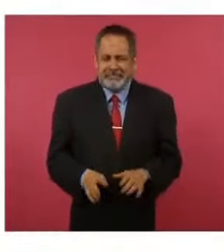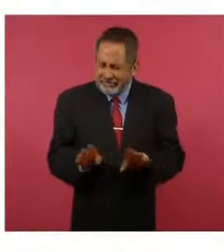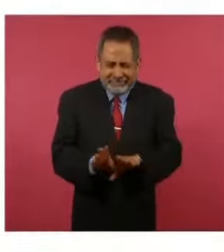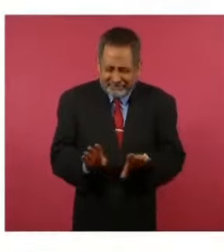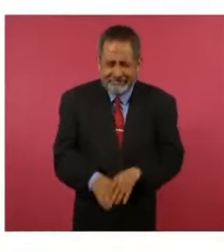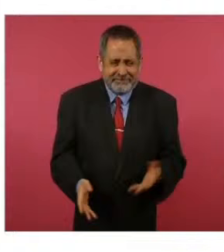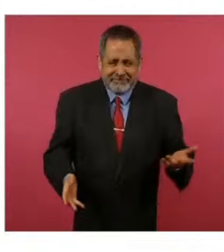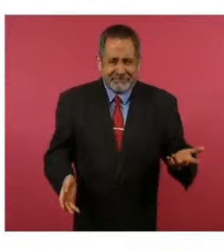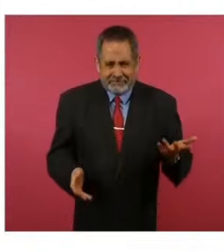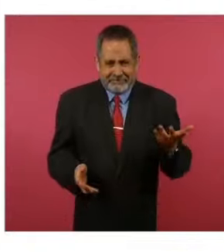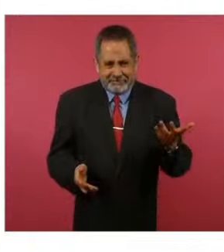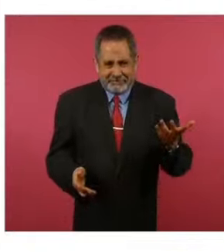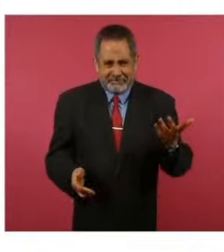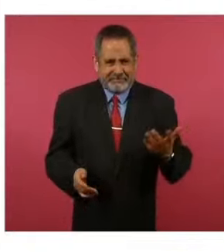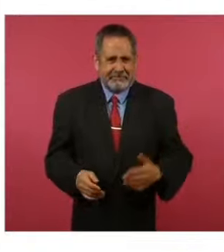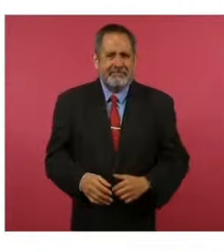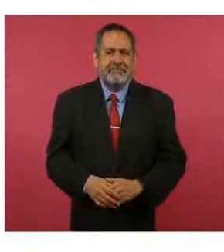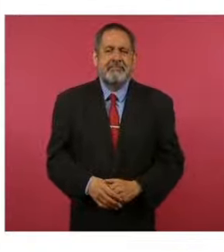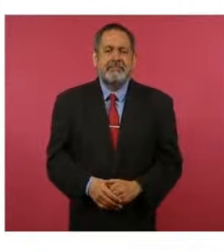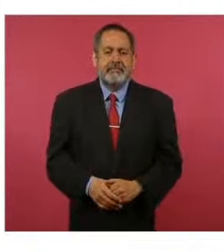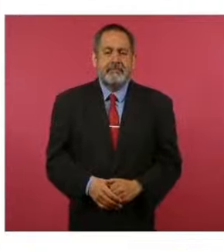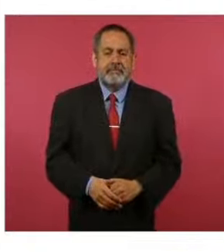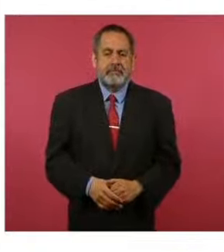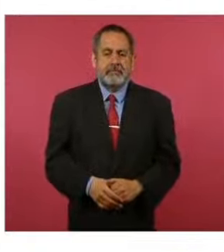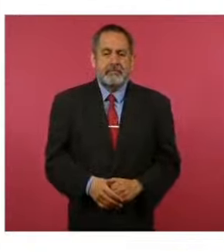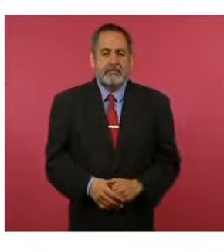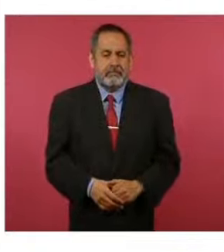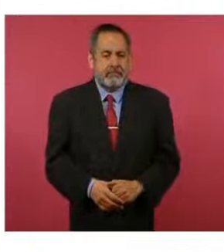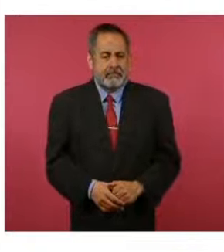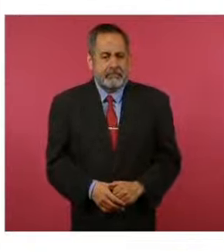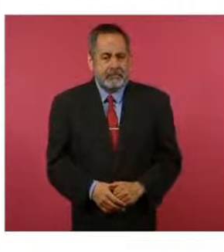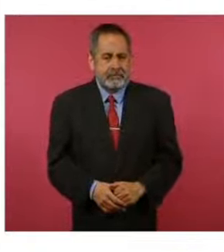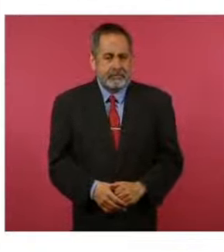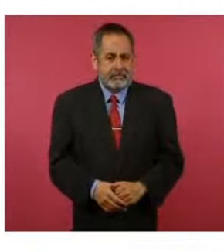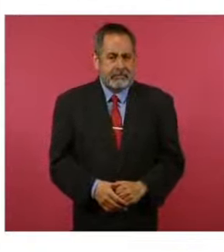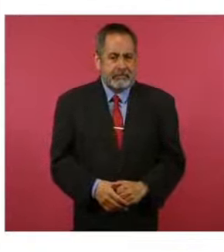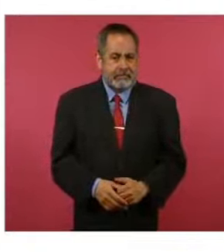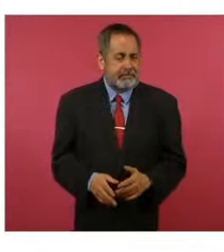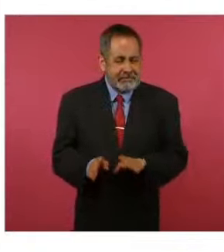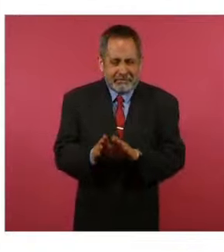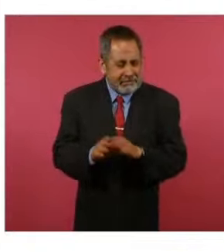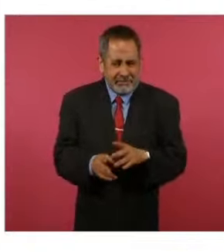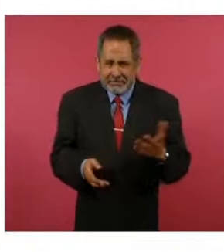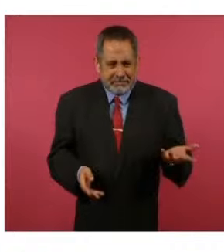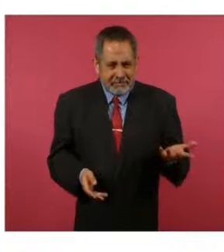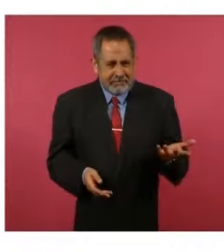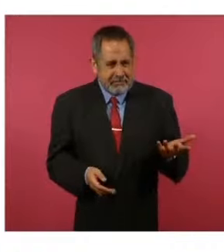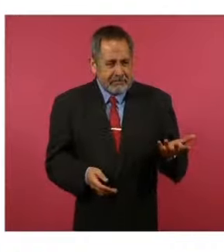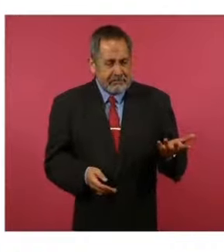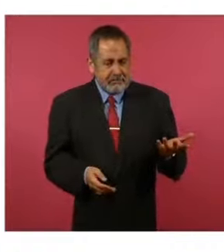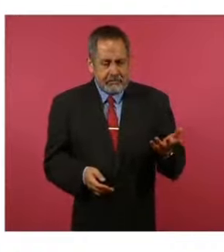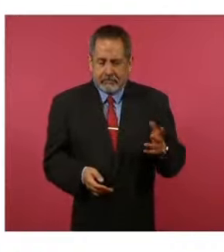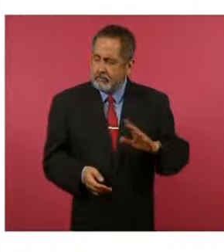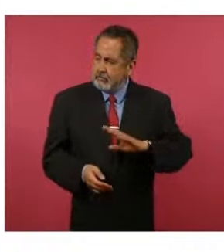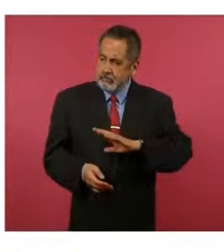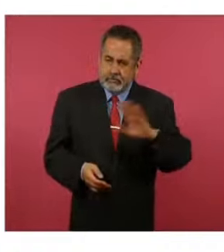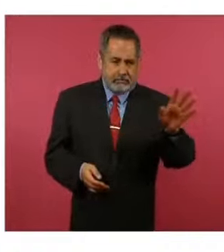¿Cómo se van a oponer a que